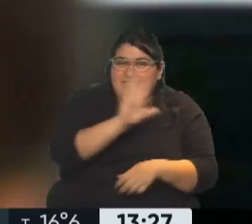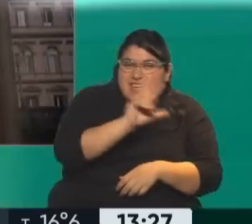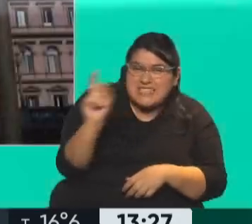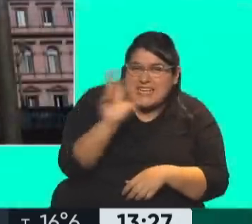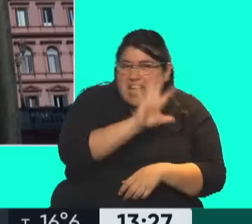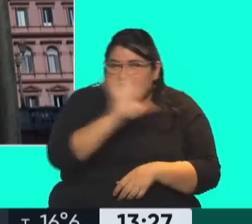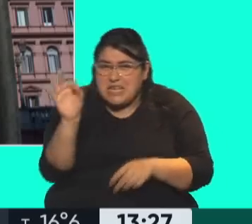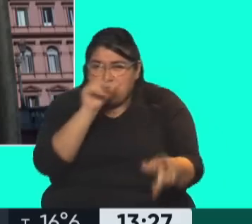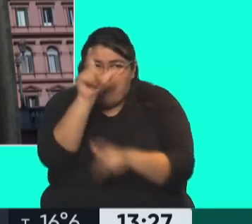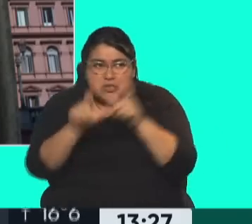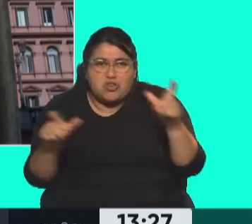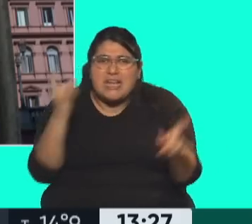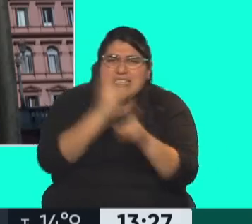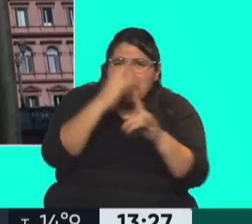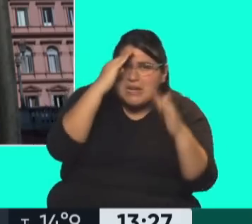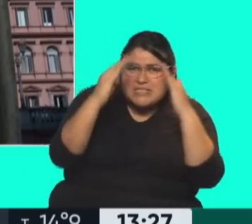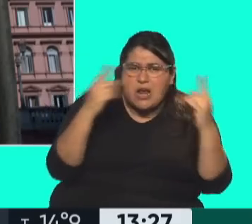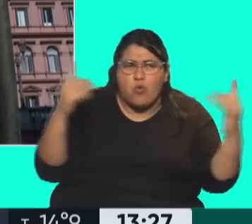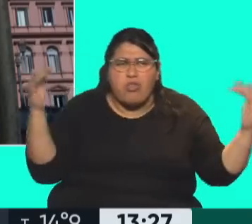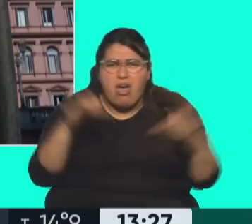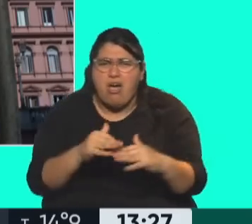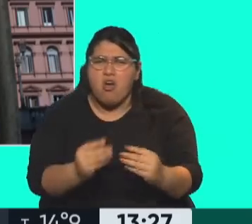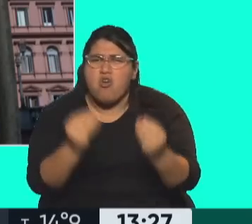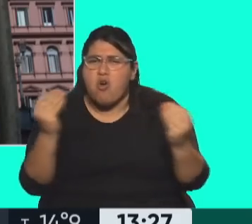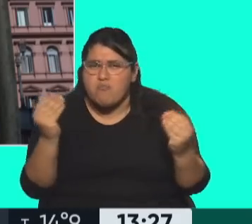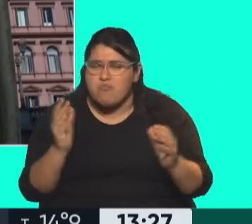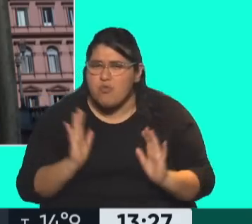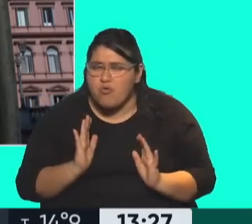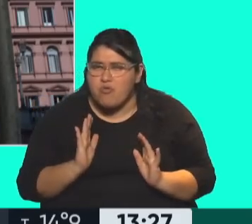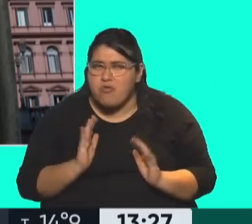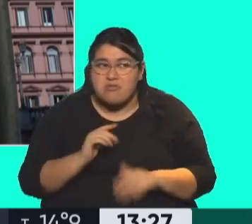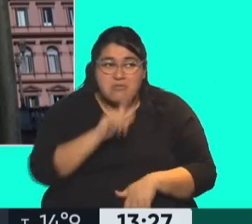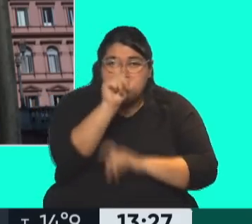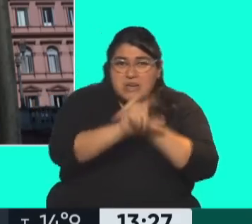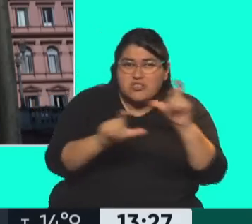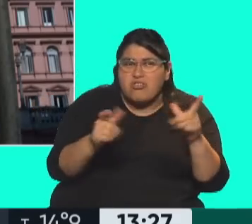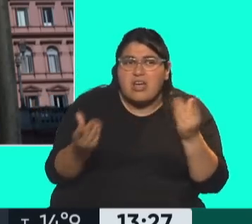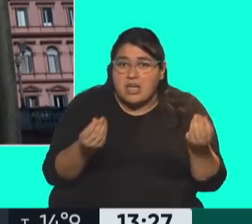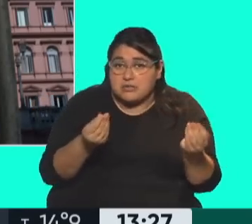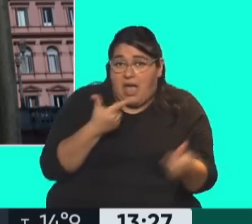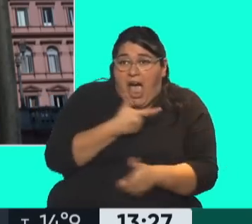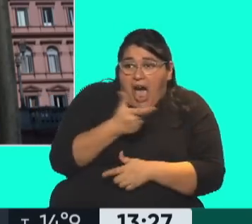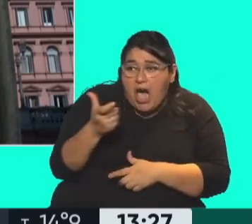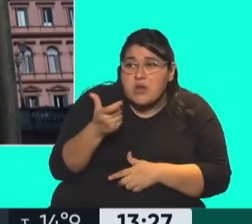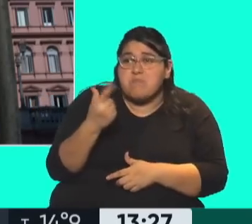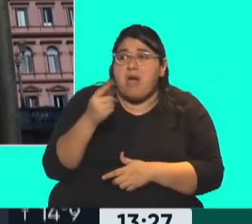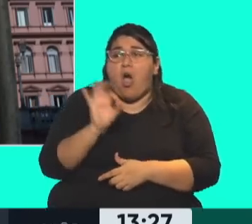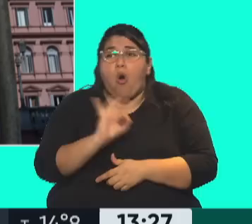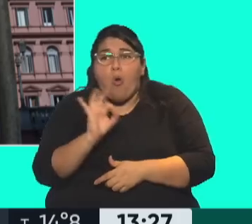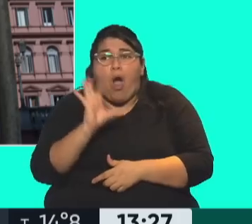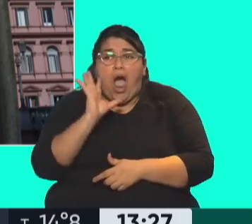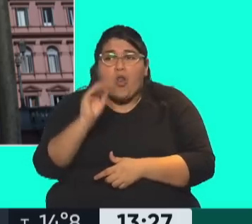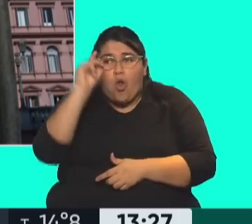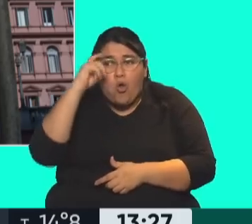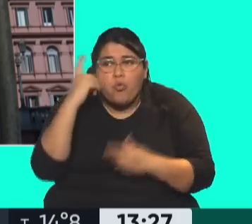se acercan a saludarla, vos puedas tener la seguridad de que ninguno está armado y quiere cometer semejante locura?